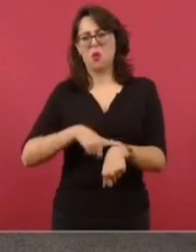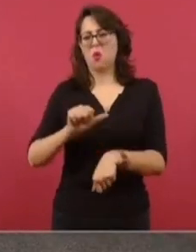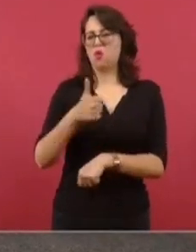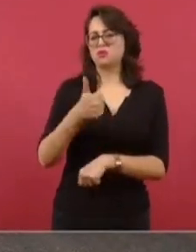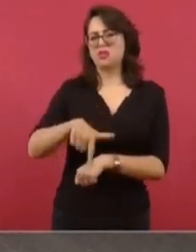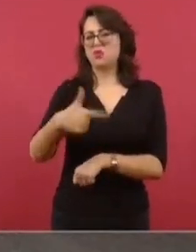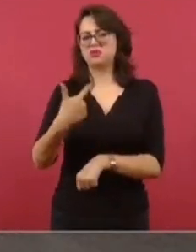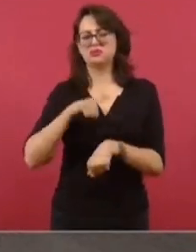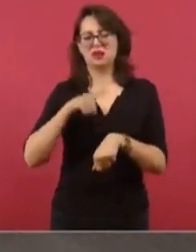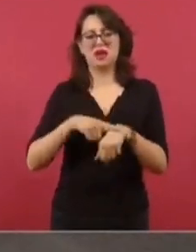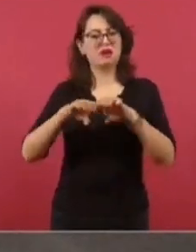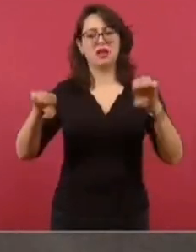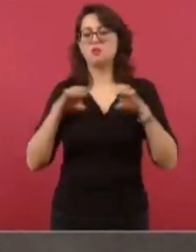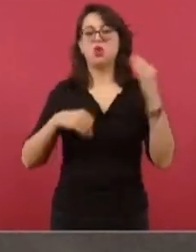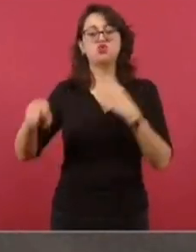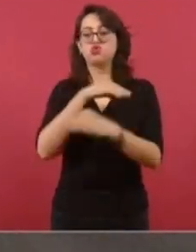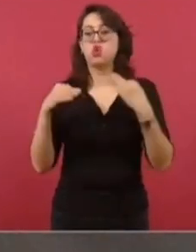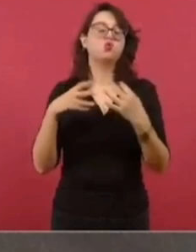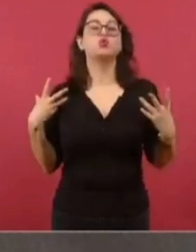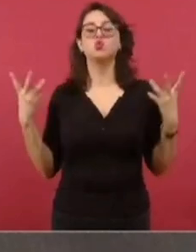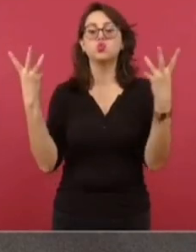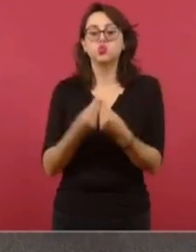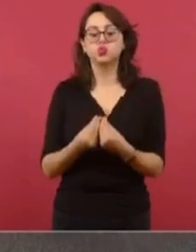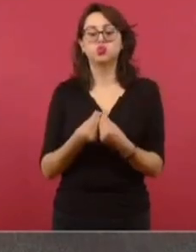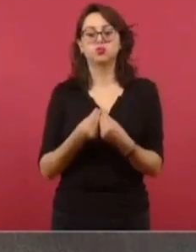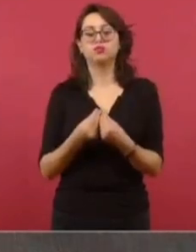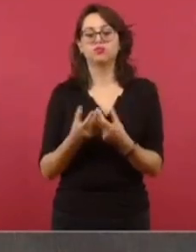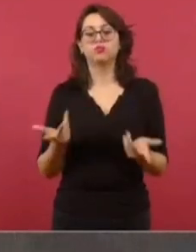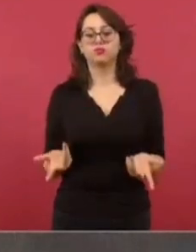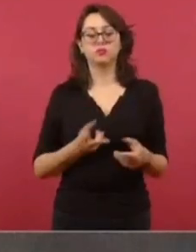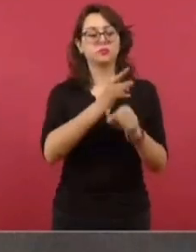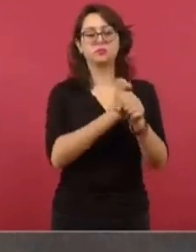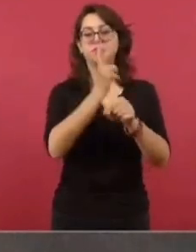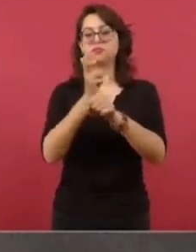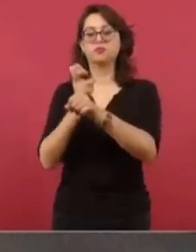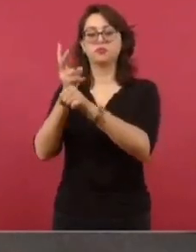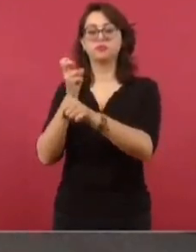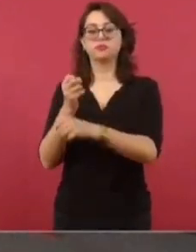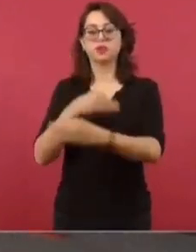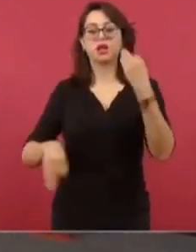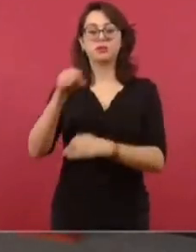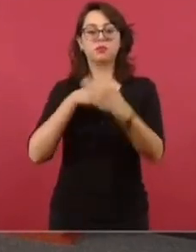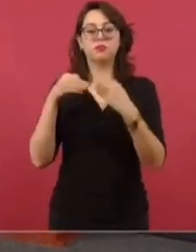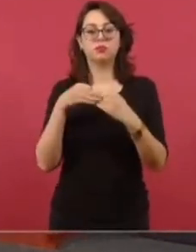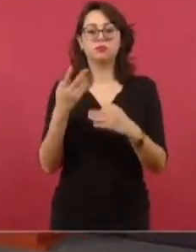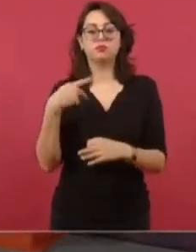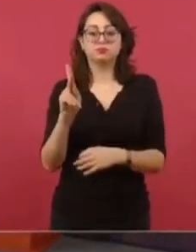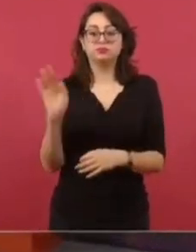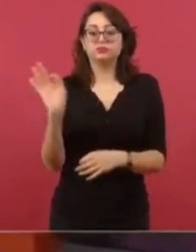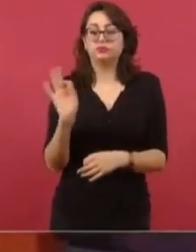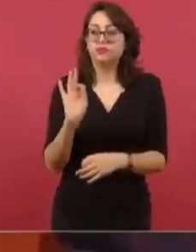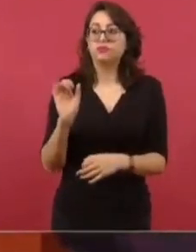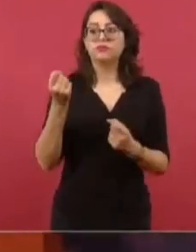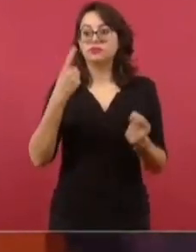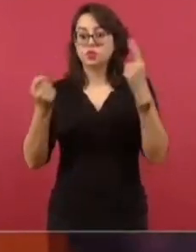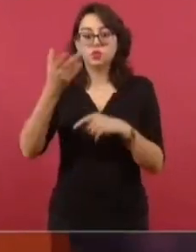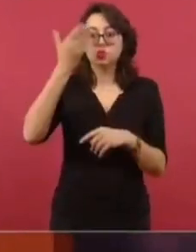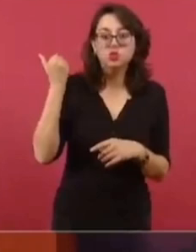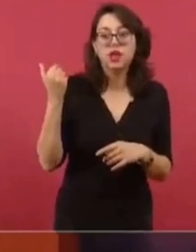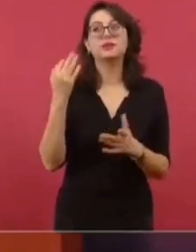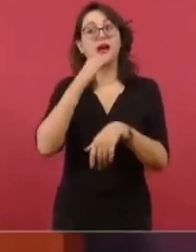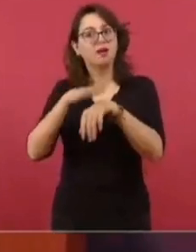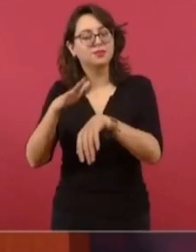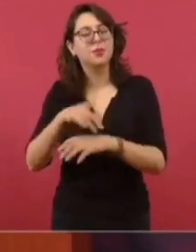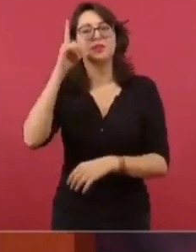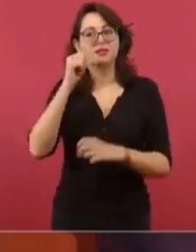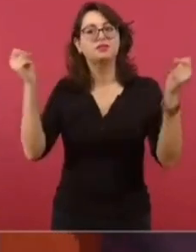exactamente ya. Pero es una reunión con todo el gabinete ampliado. Además aprovecho para invitarlos, porque a todos se está invitando, pero no vaya a suceder de que alguien no asista o